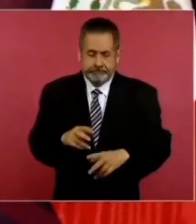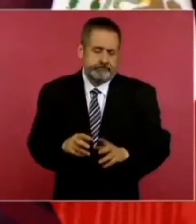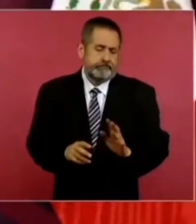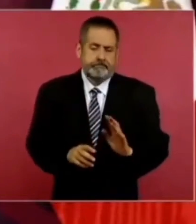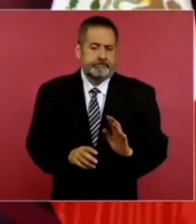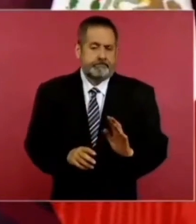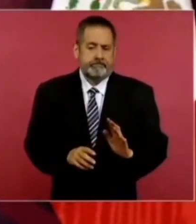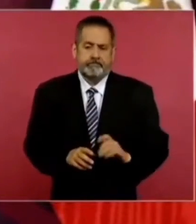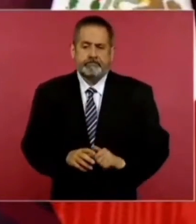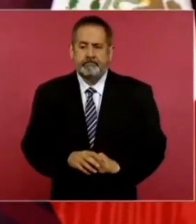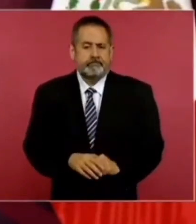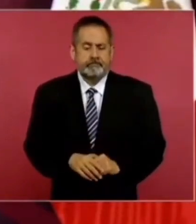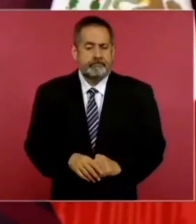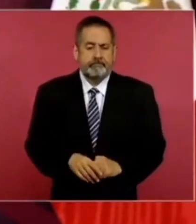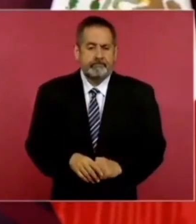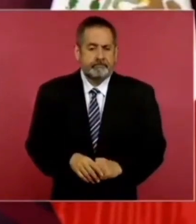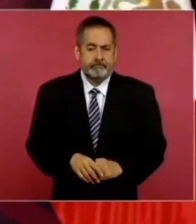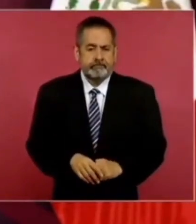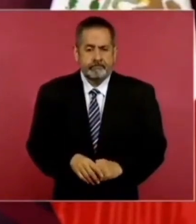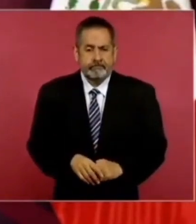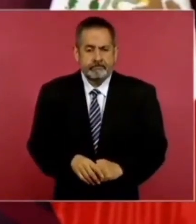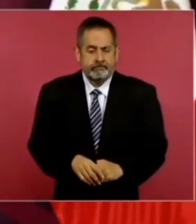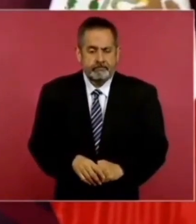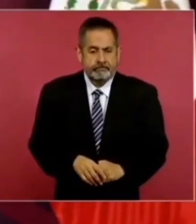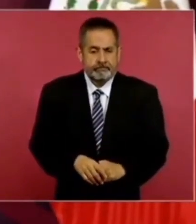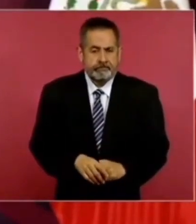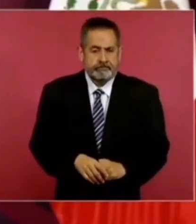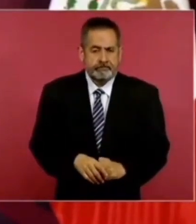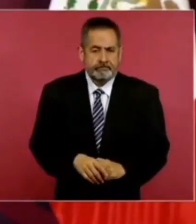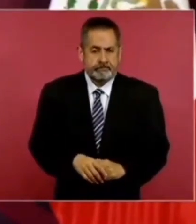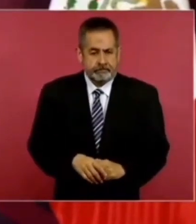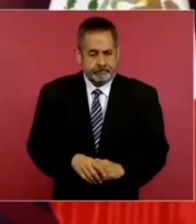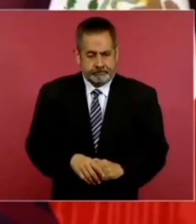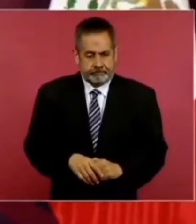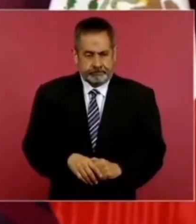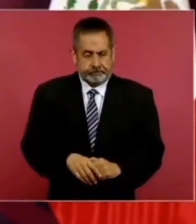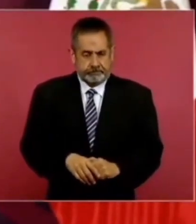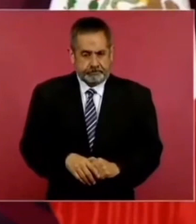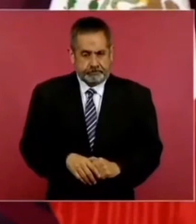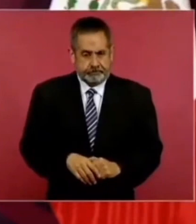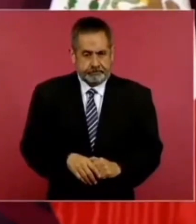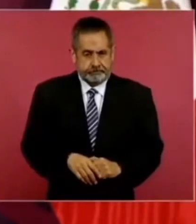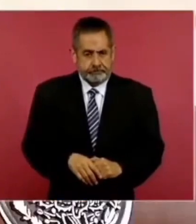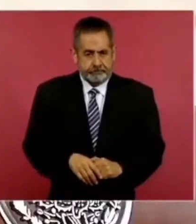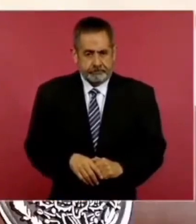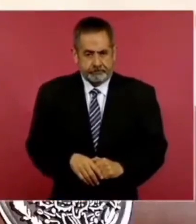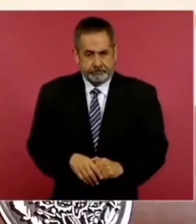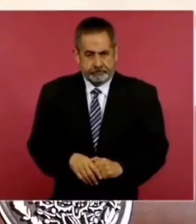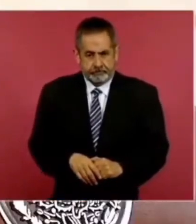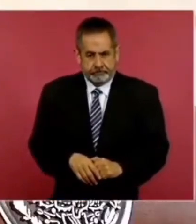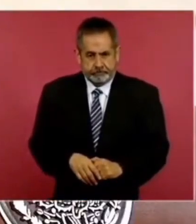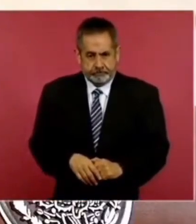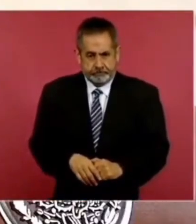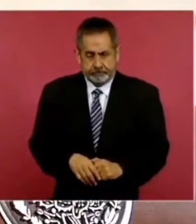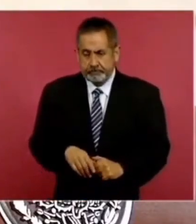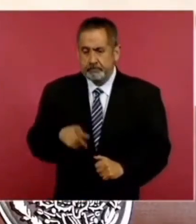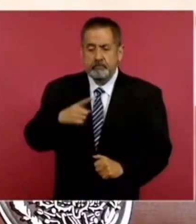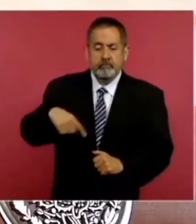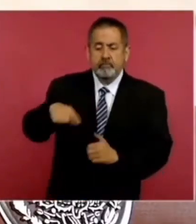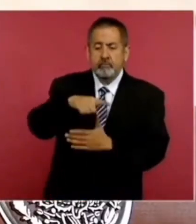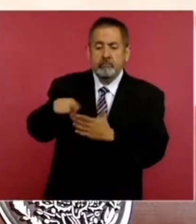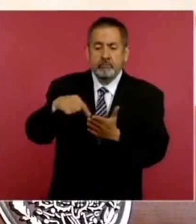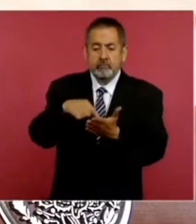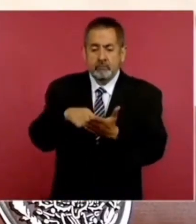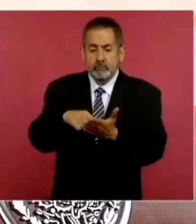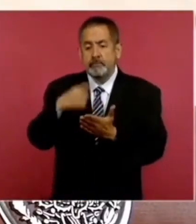migrantes en nuestro país